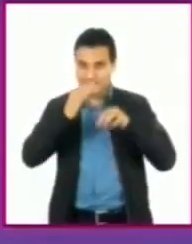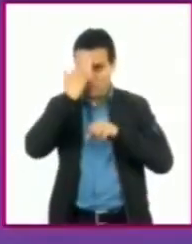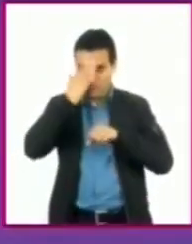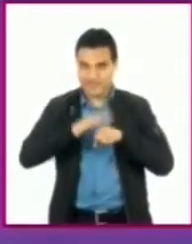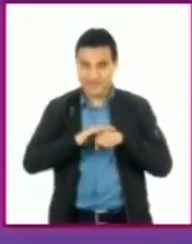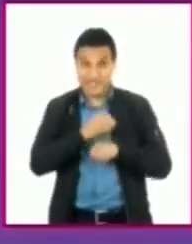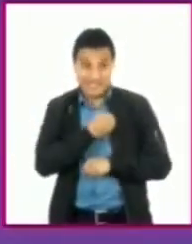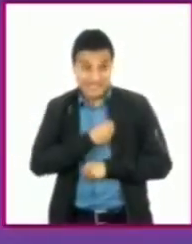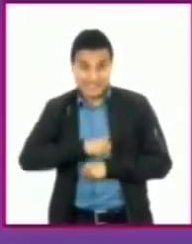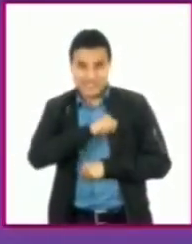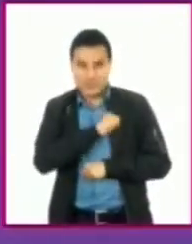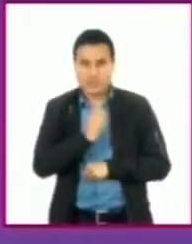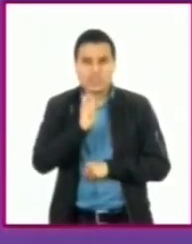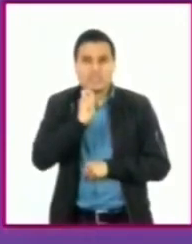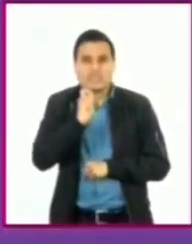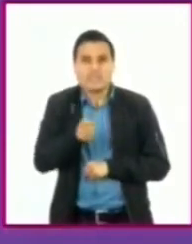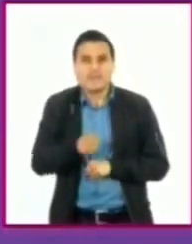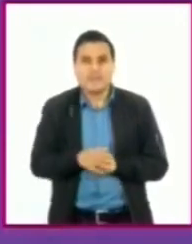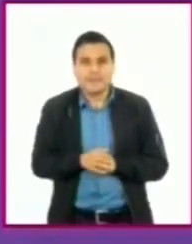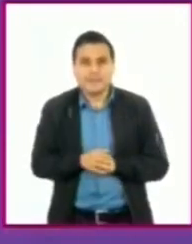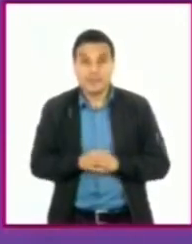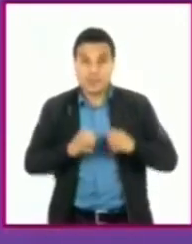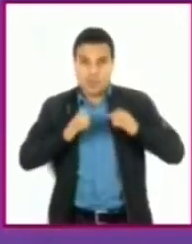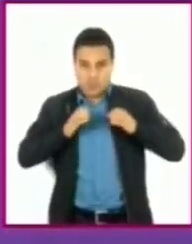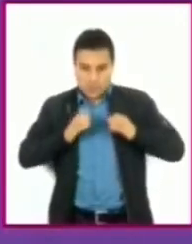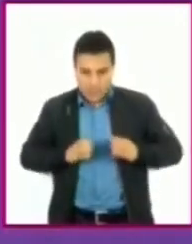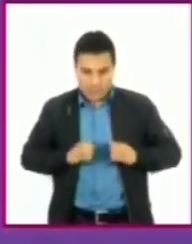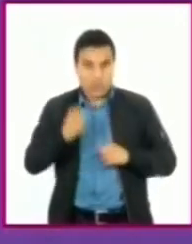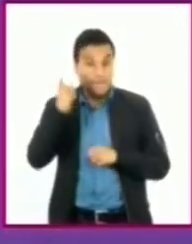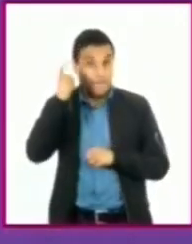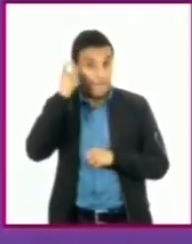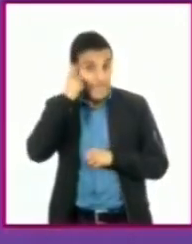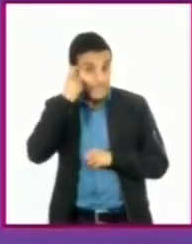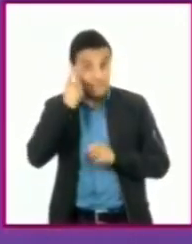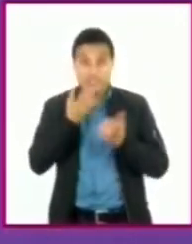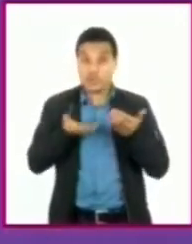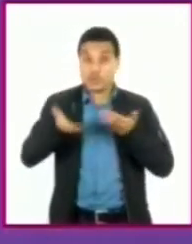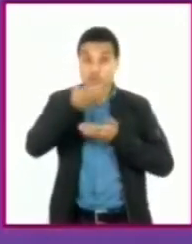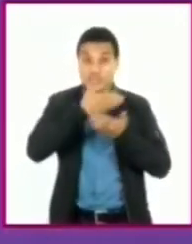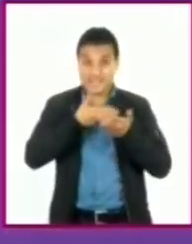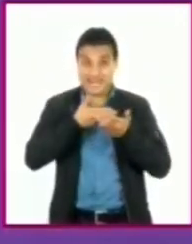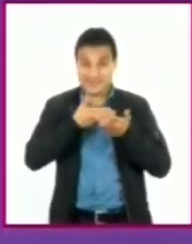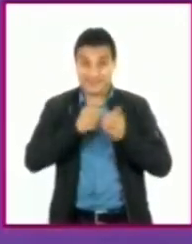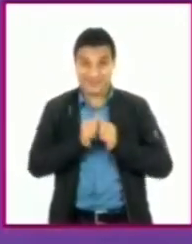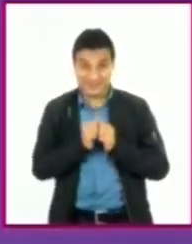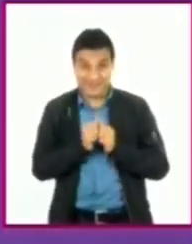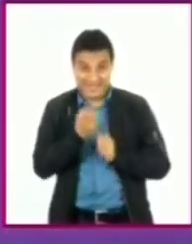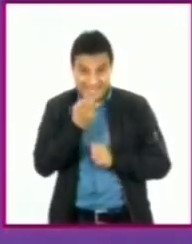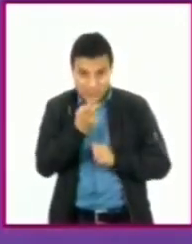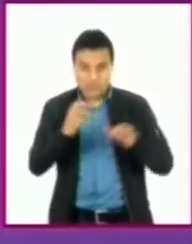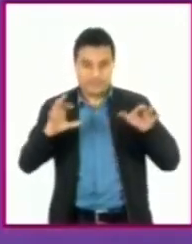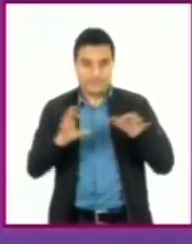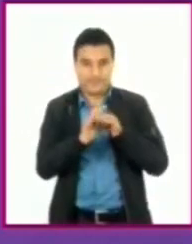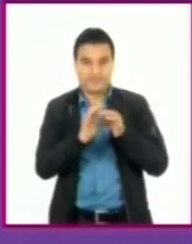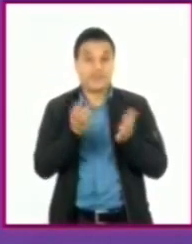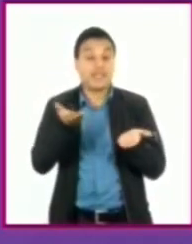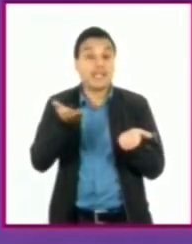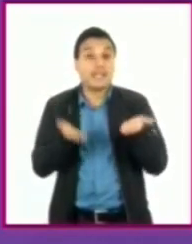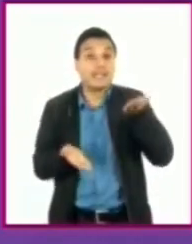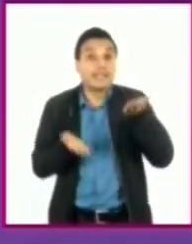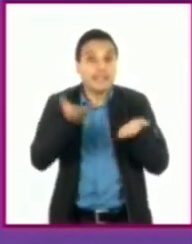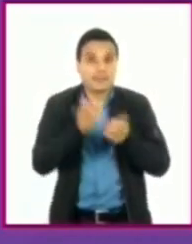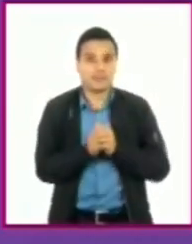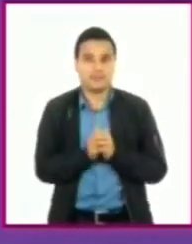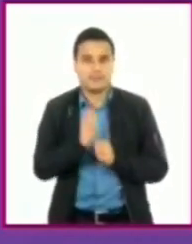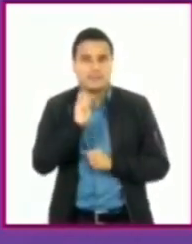salud es el equilibrio de los factores físicos, mentales y sociales en relación con nuestro cuerpo. Es como tener las cuatro